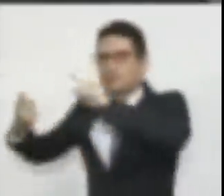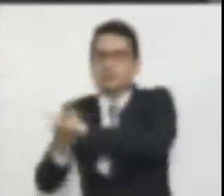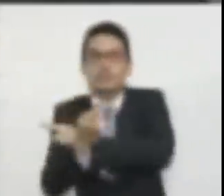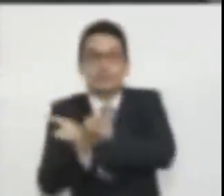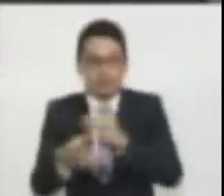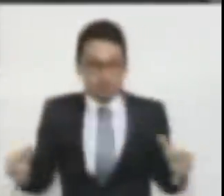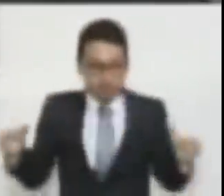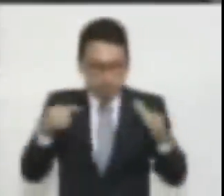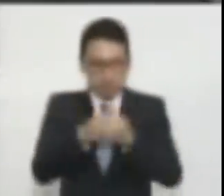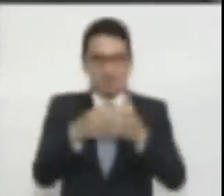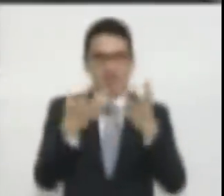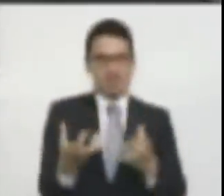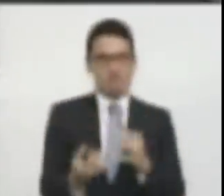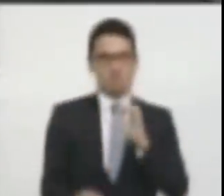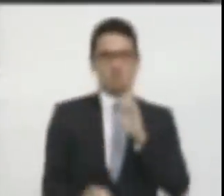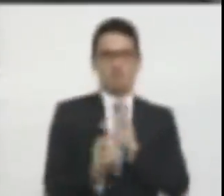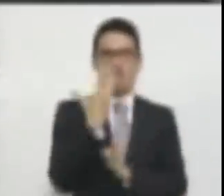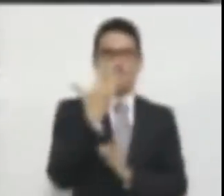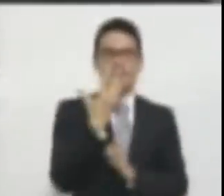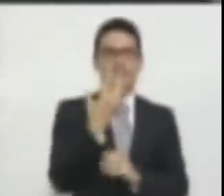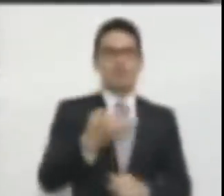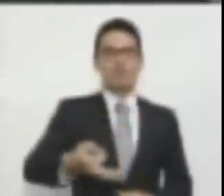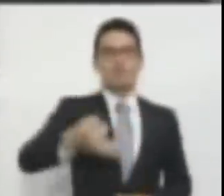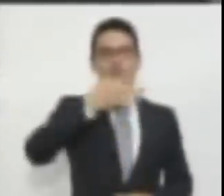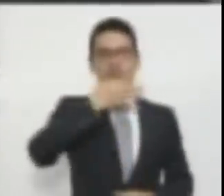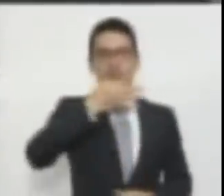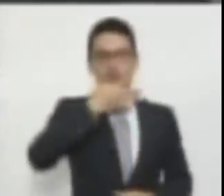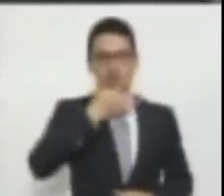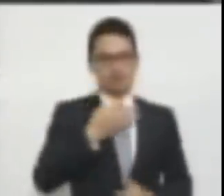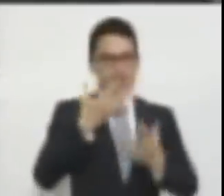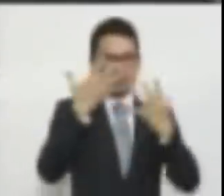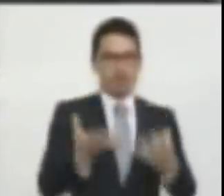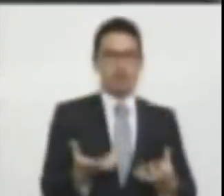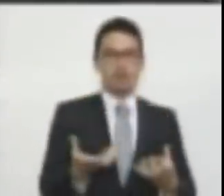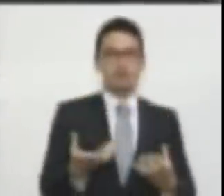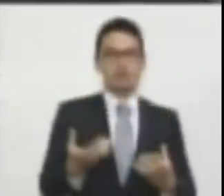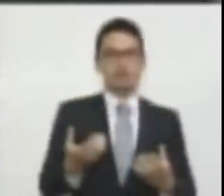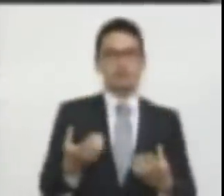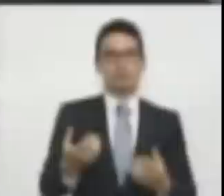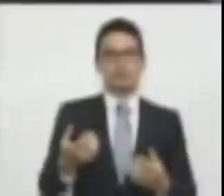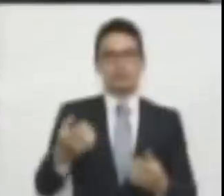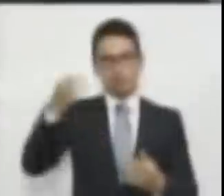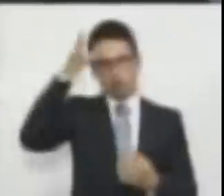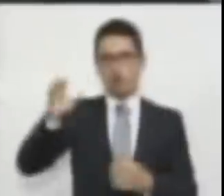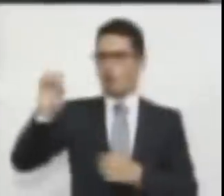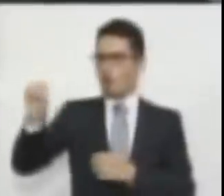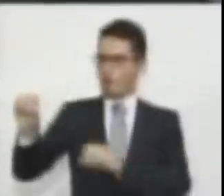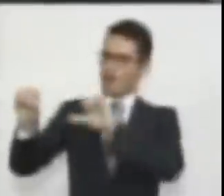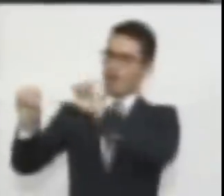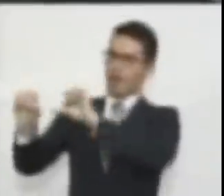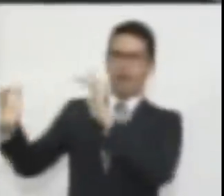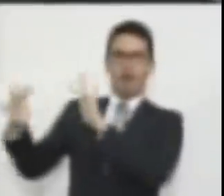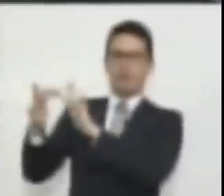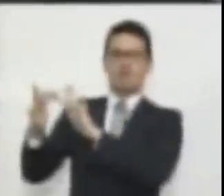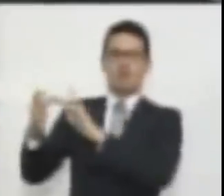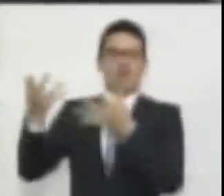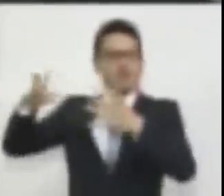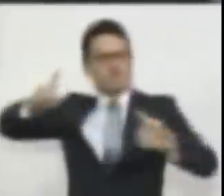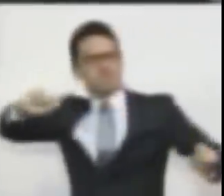civilización homosexual en lugar de la civilización heterosexual que tenemos.